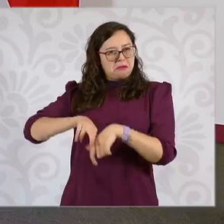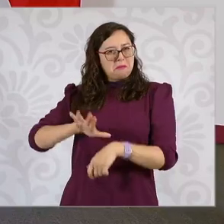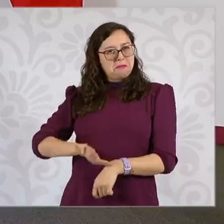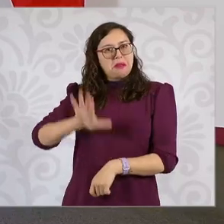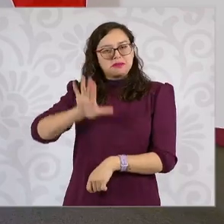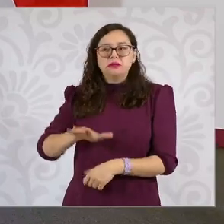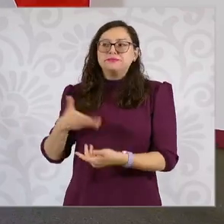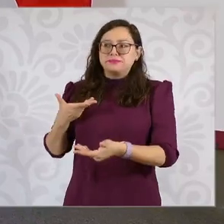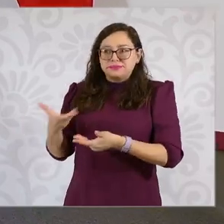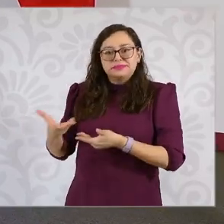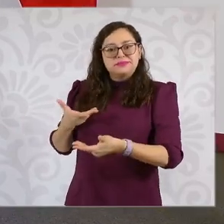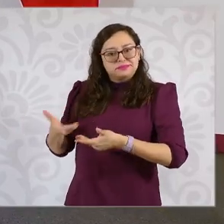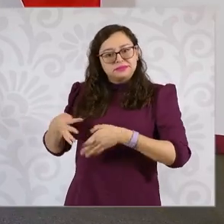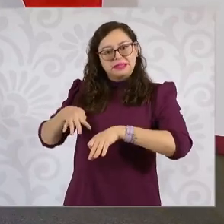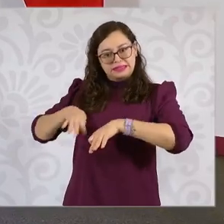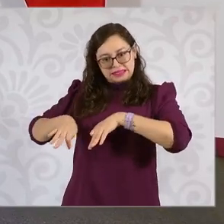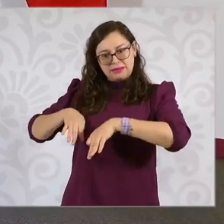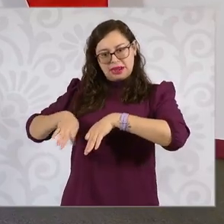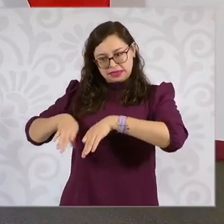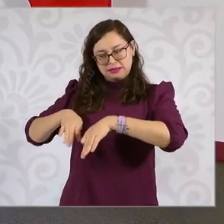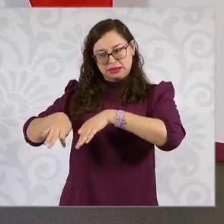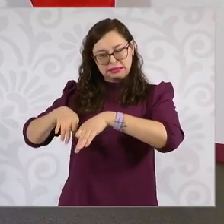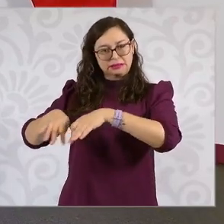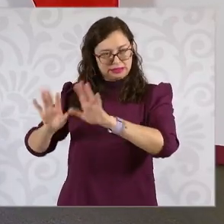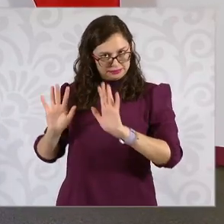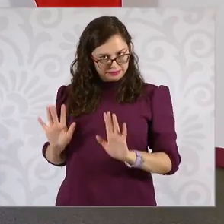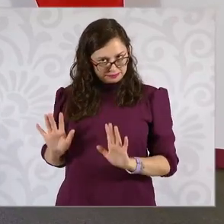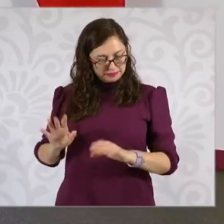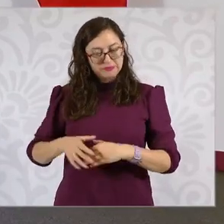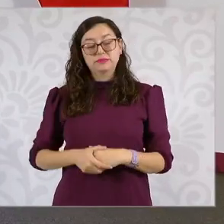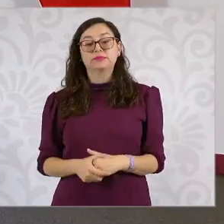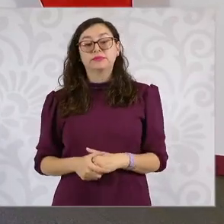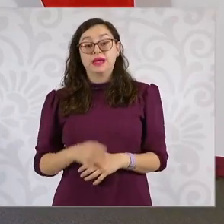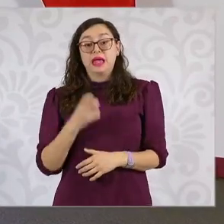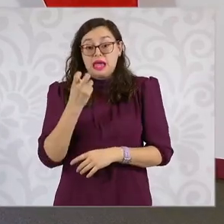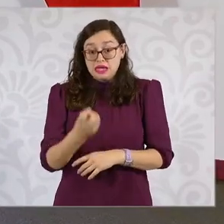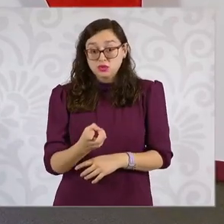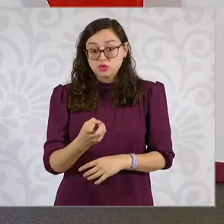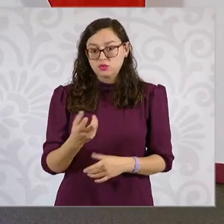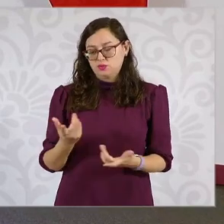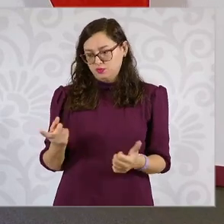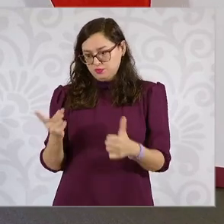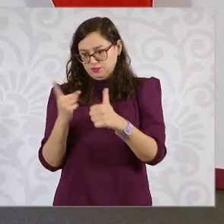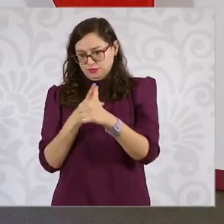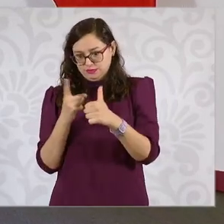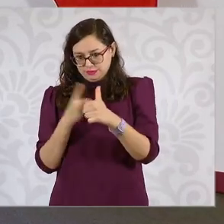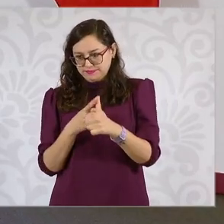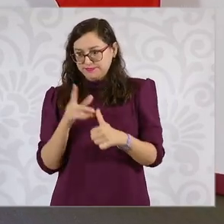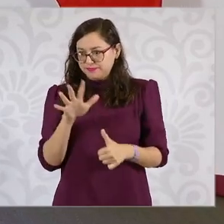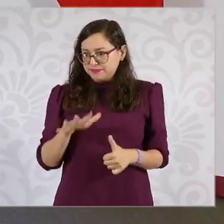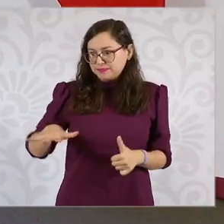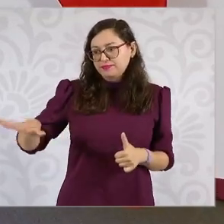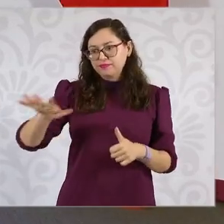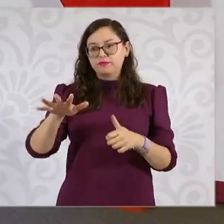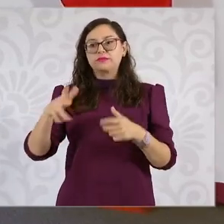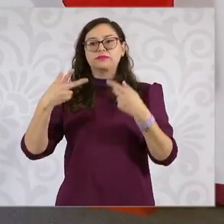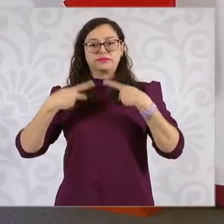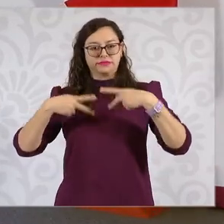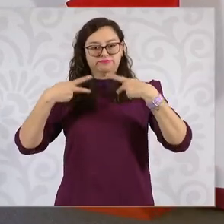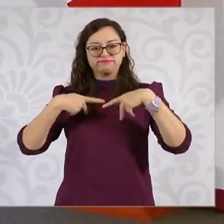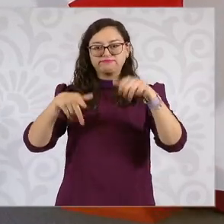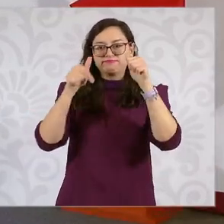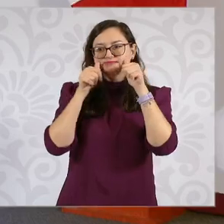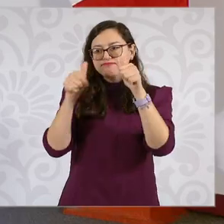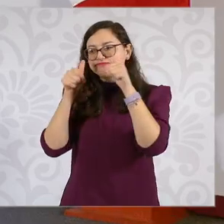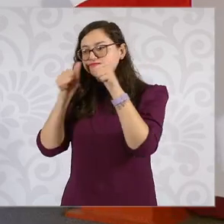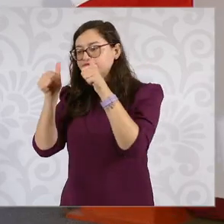una intervención social de apoyo, de atención a las causas. Y por otro lado,